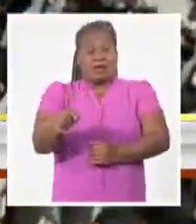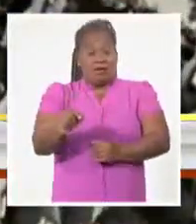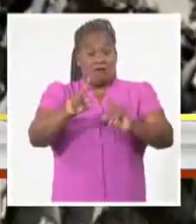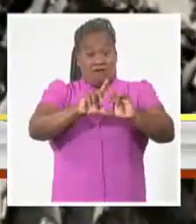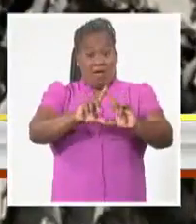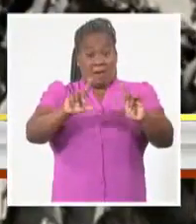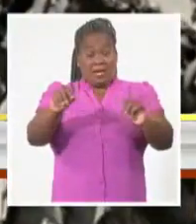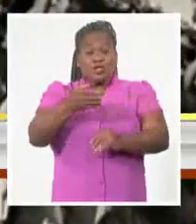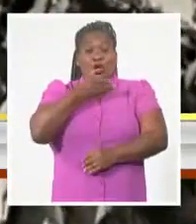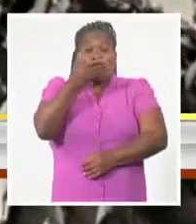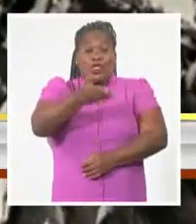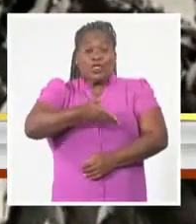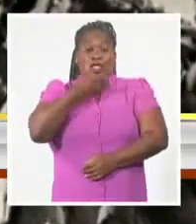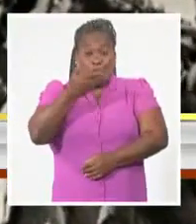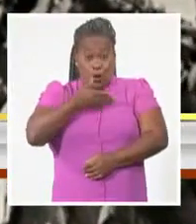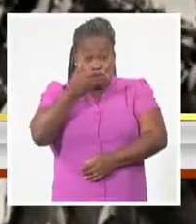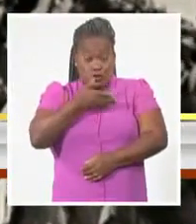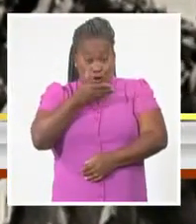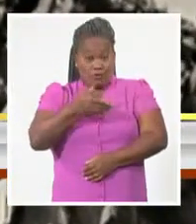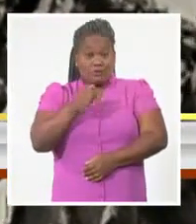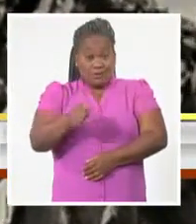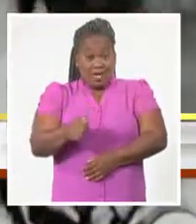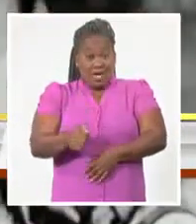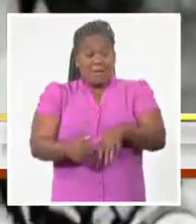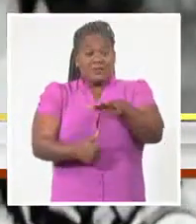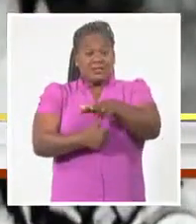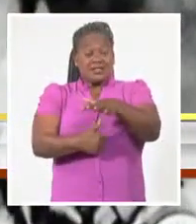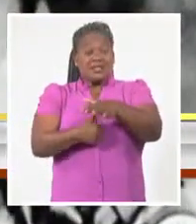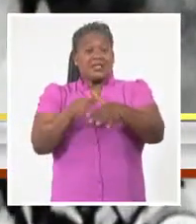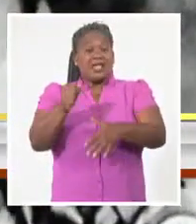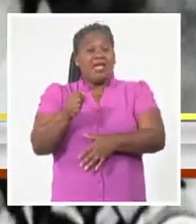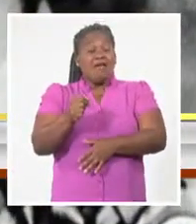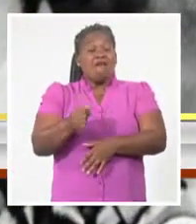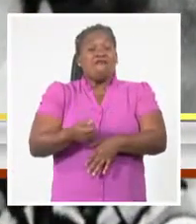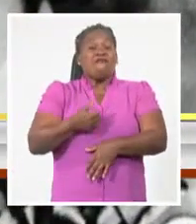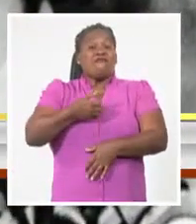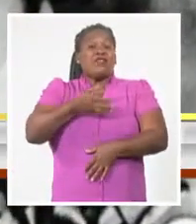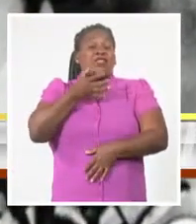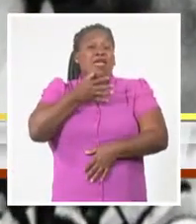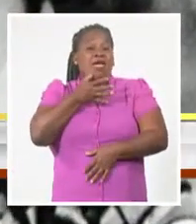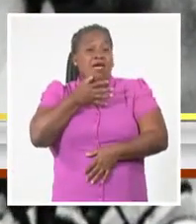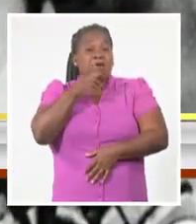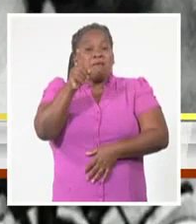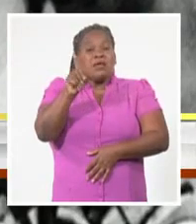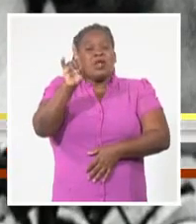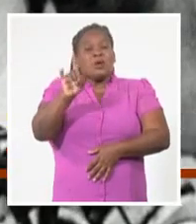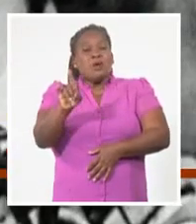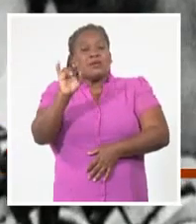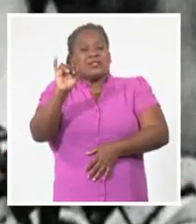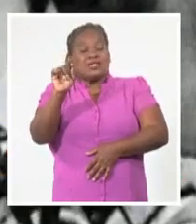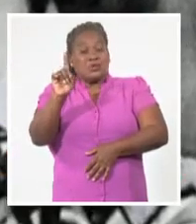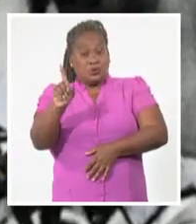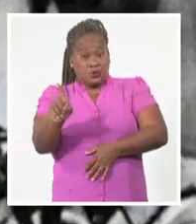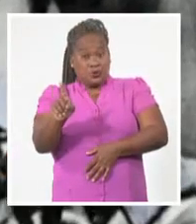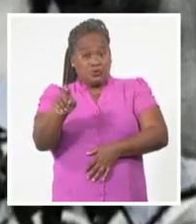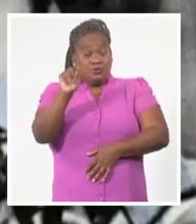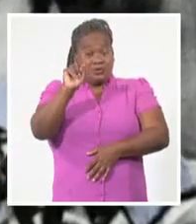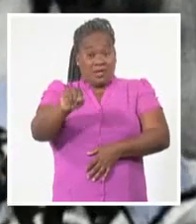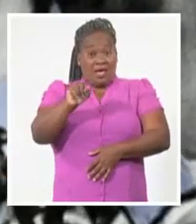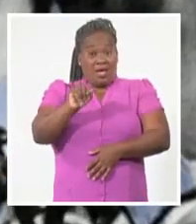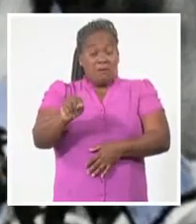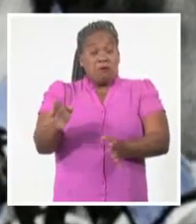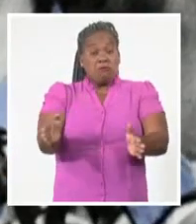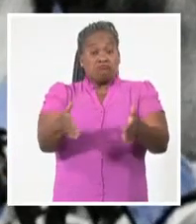discurso pronunciado por Fidel el 22 de diciembre de 1961, a propósito de la